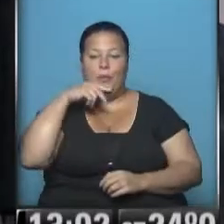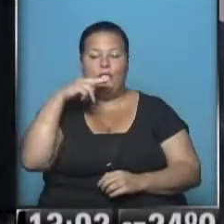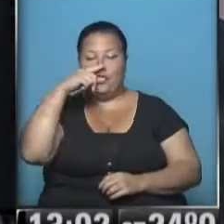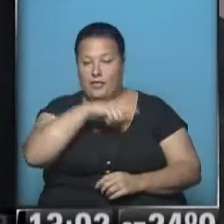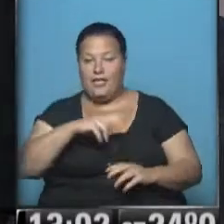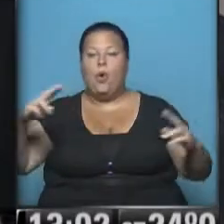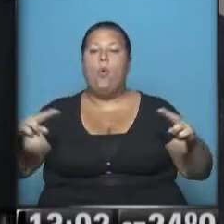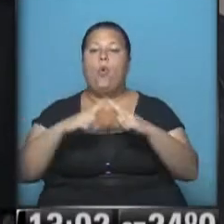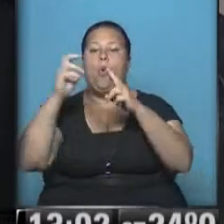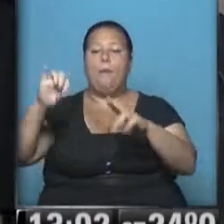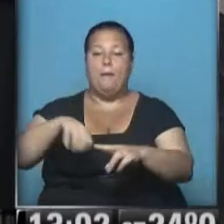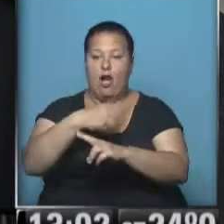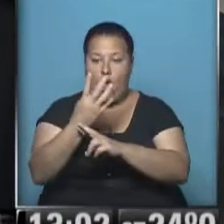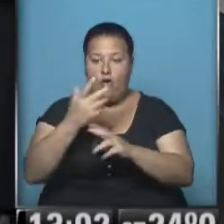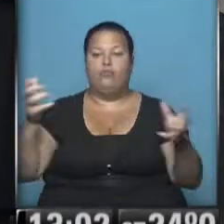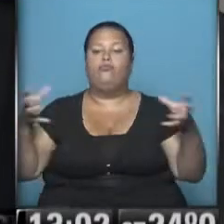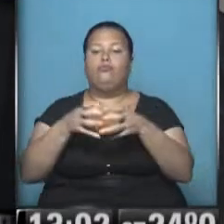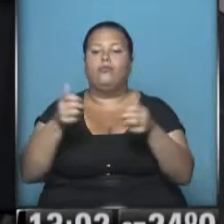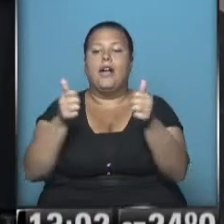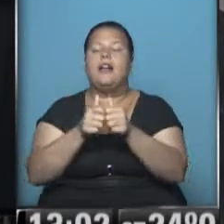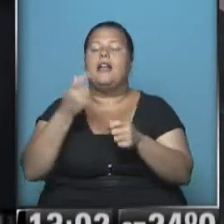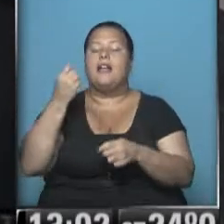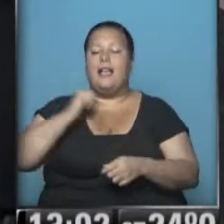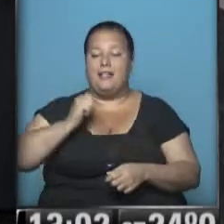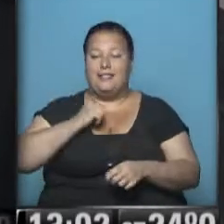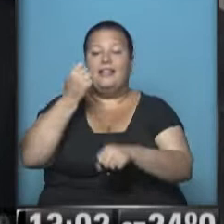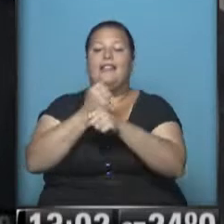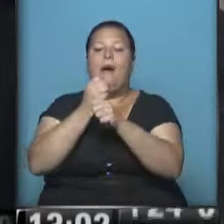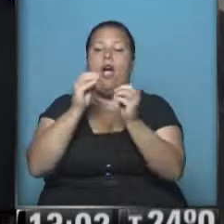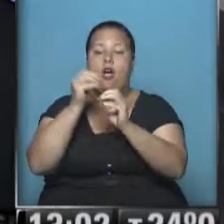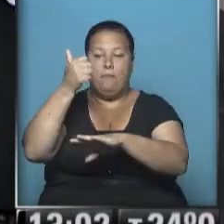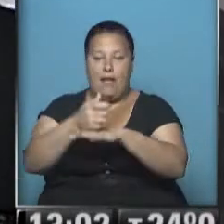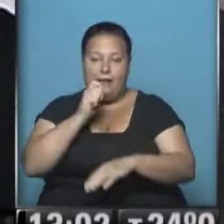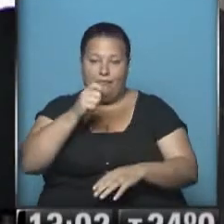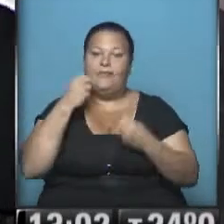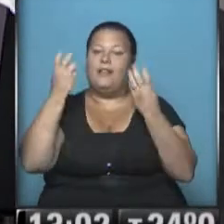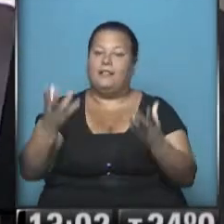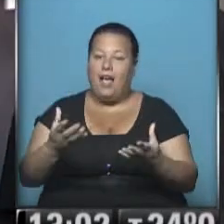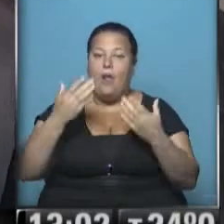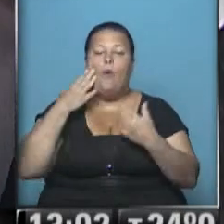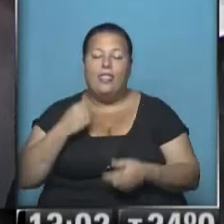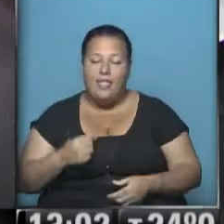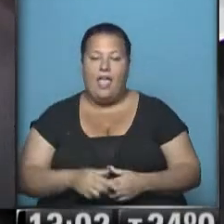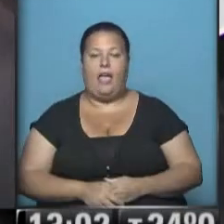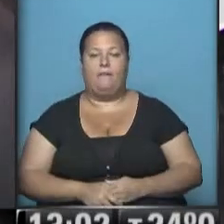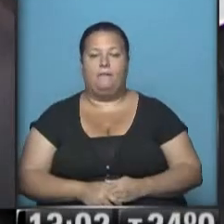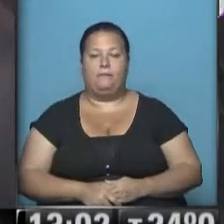Cumbre del Mercosur. Están reunidos los cancilleres y quien está trabajando en el lugar es nuestro compañero Daniel Castaño, quien ya saludamos. ¿Qué tal, Daniel? Buen día. Daniel.